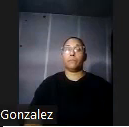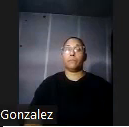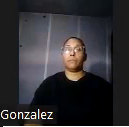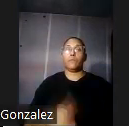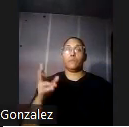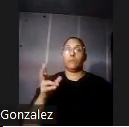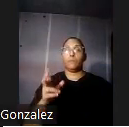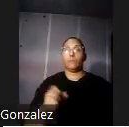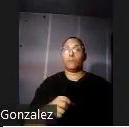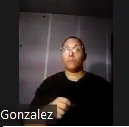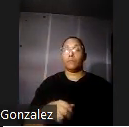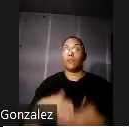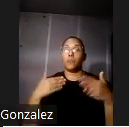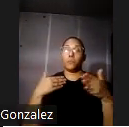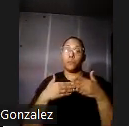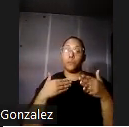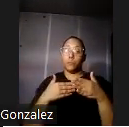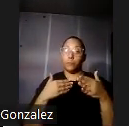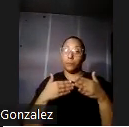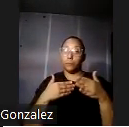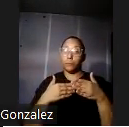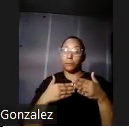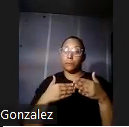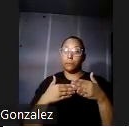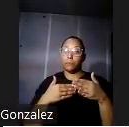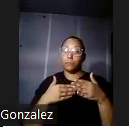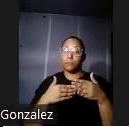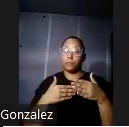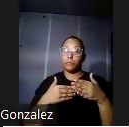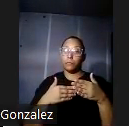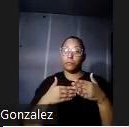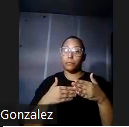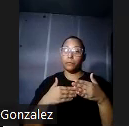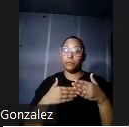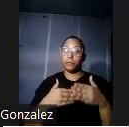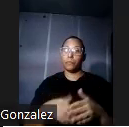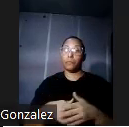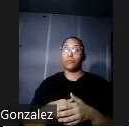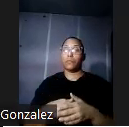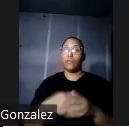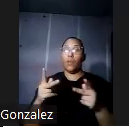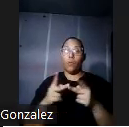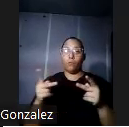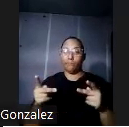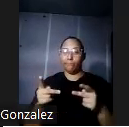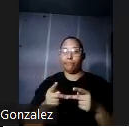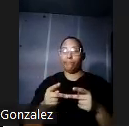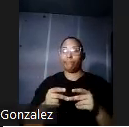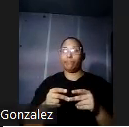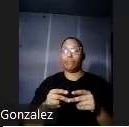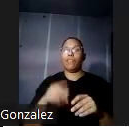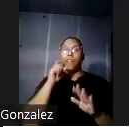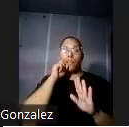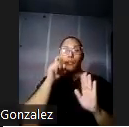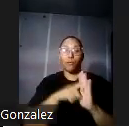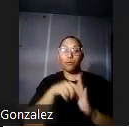y si nos acercamos más a lo que es hoy el área de ejecesión miren la diferencia de la fotografía antigua en estas fotografías